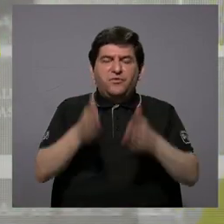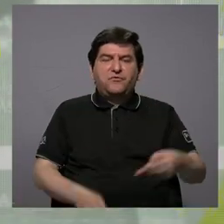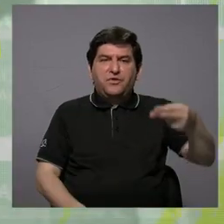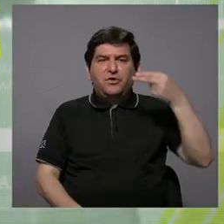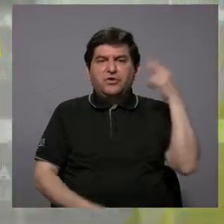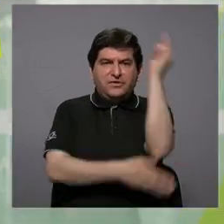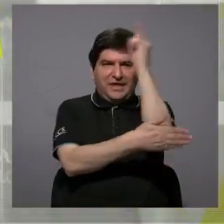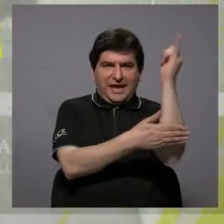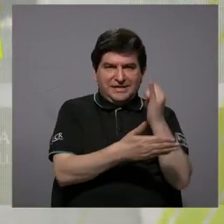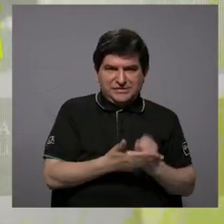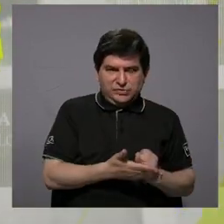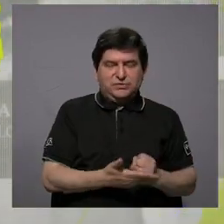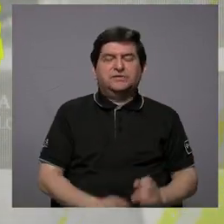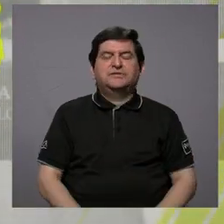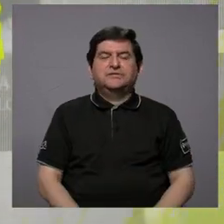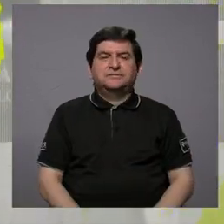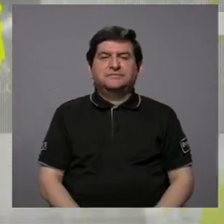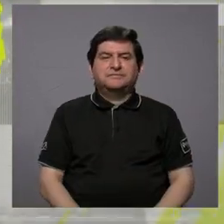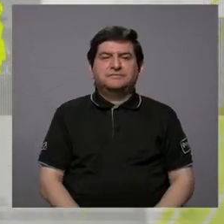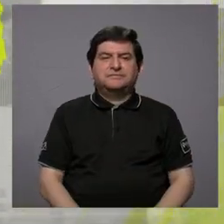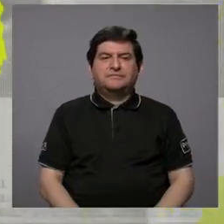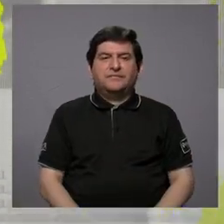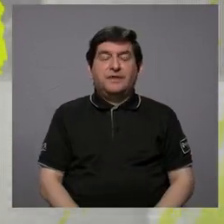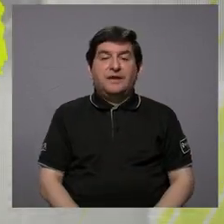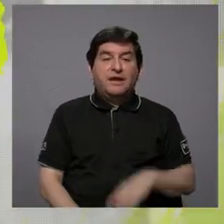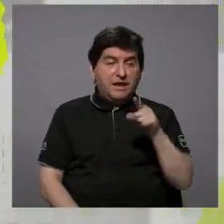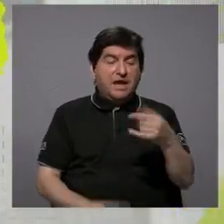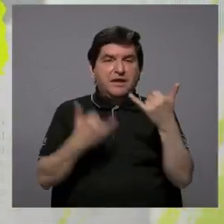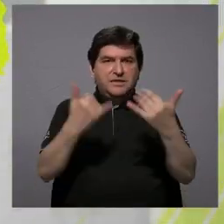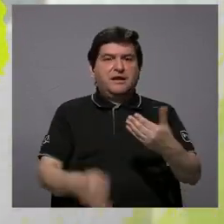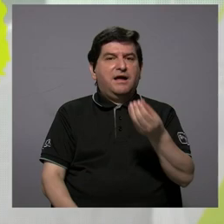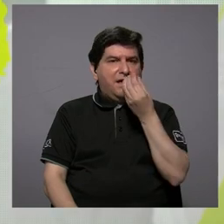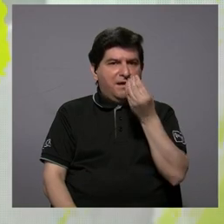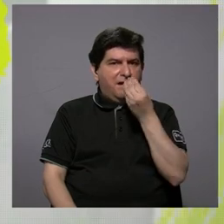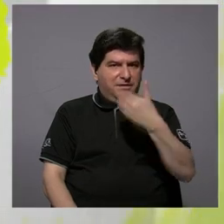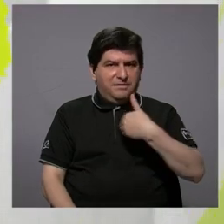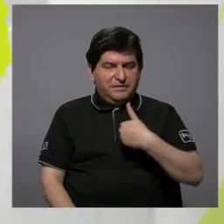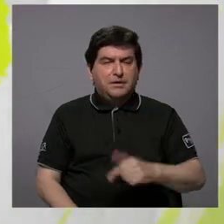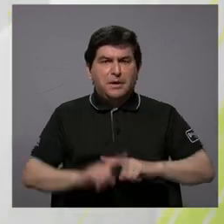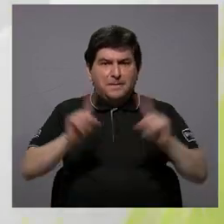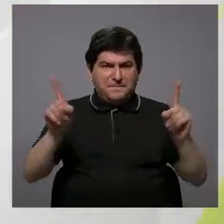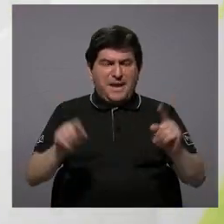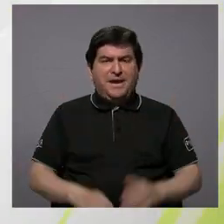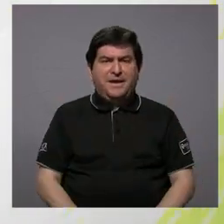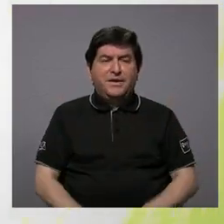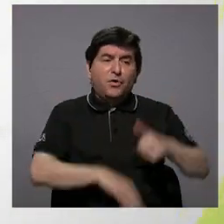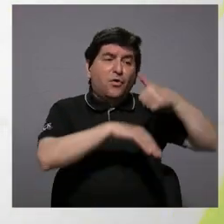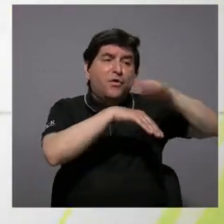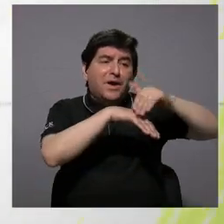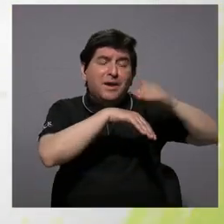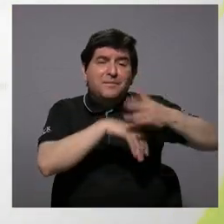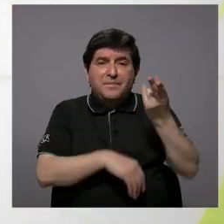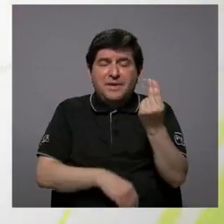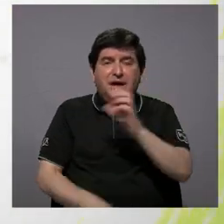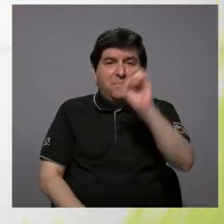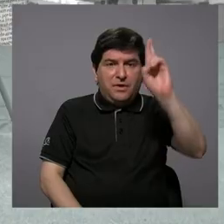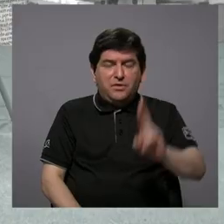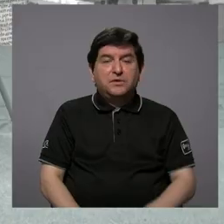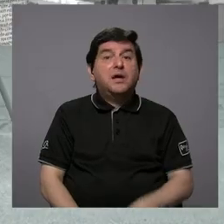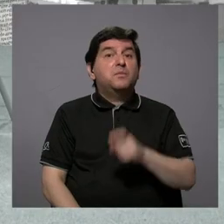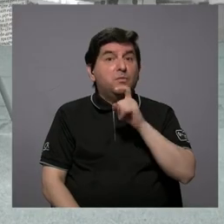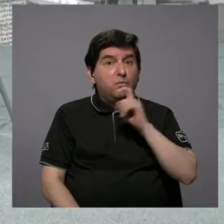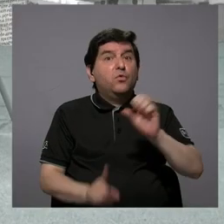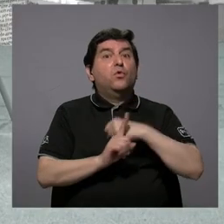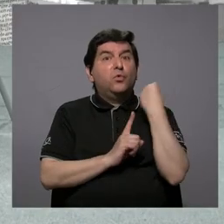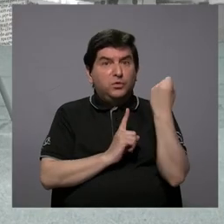Historia del Arte, de Bellas Artes, y tener con qué comer. Pero de ahí mandaba para Costa Rica con grandes